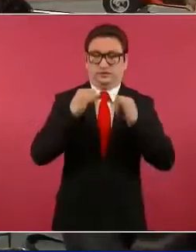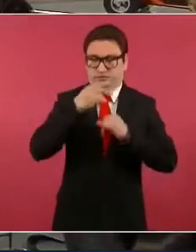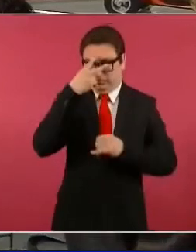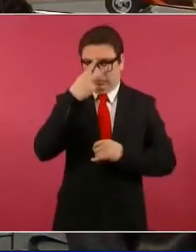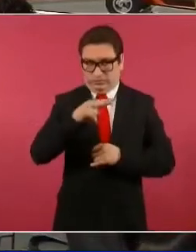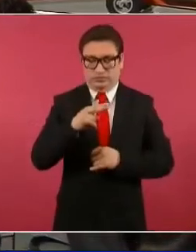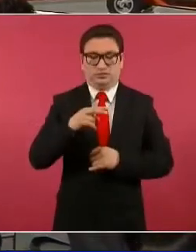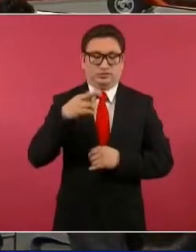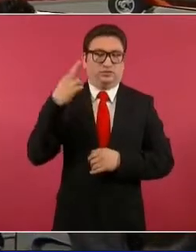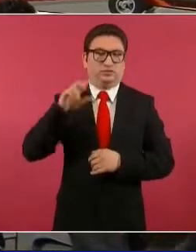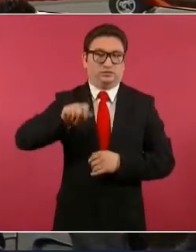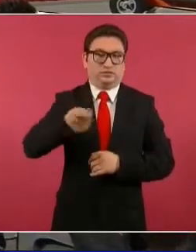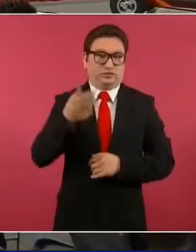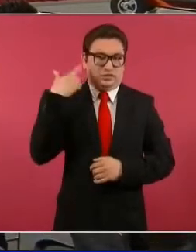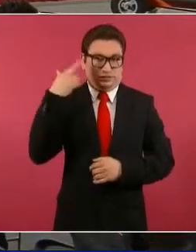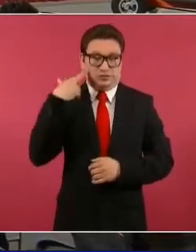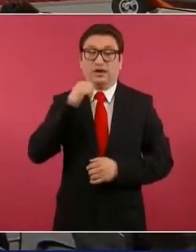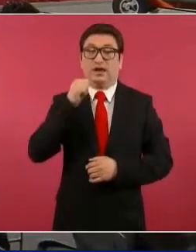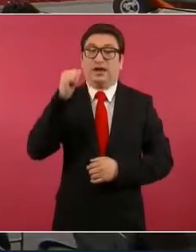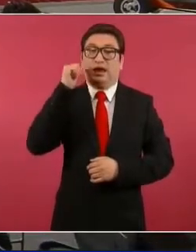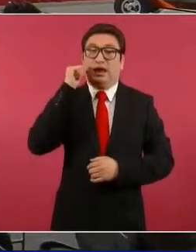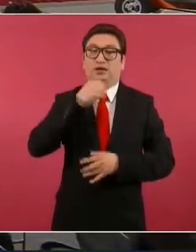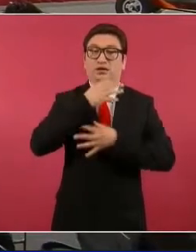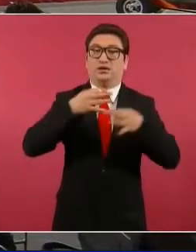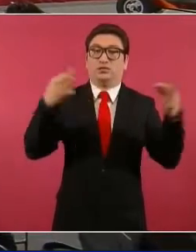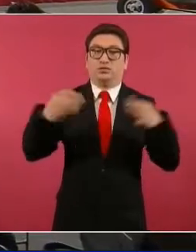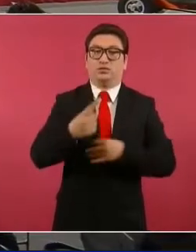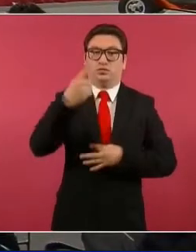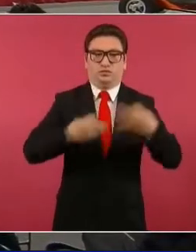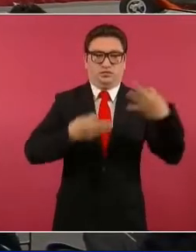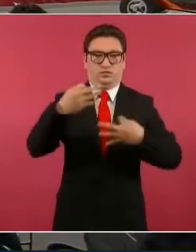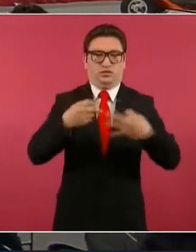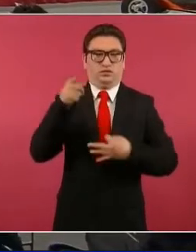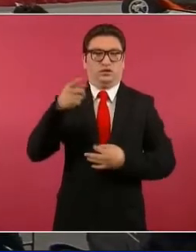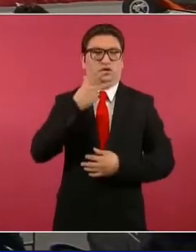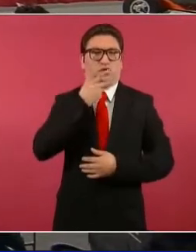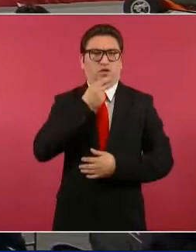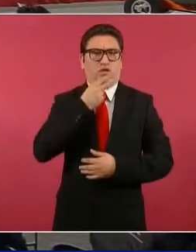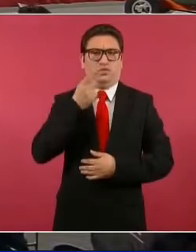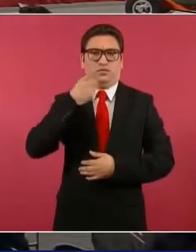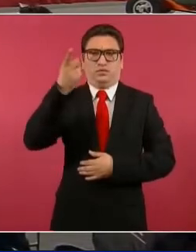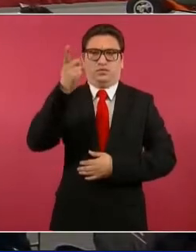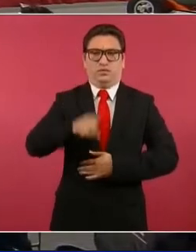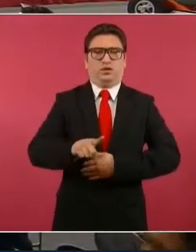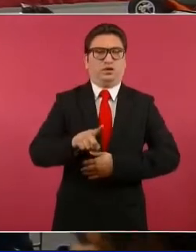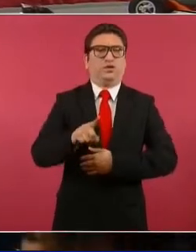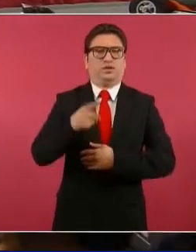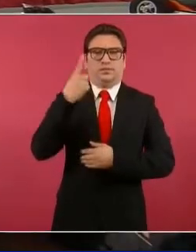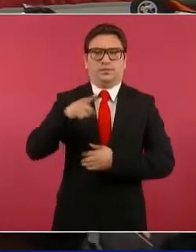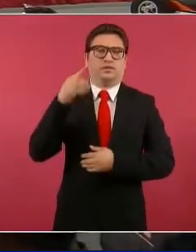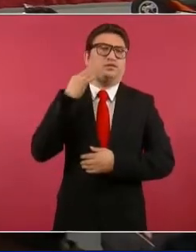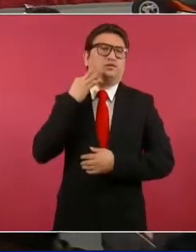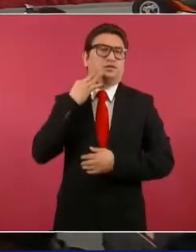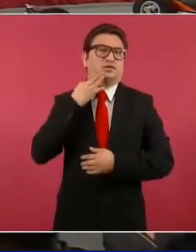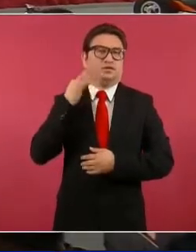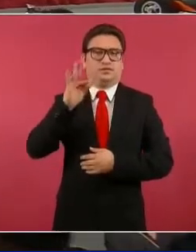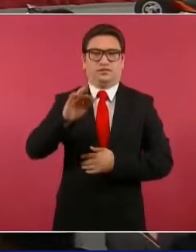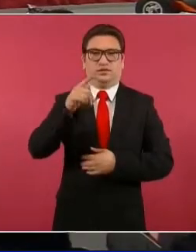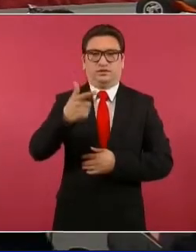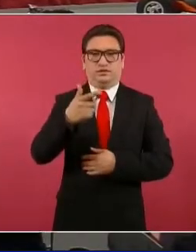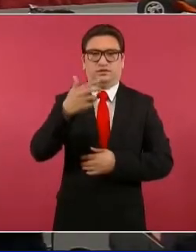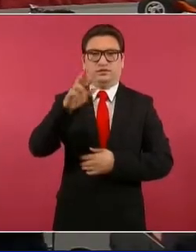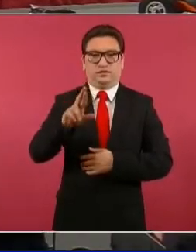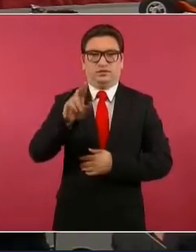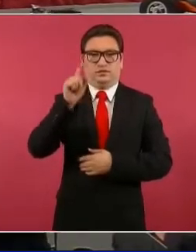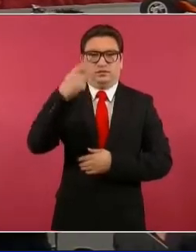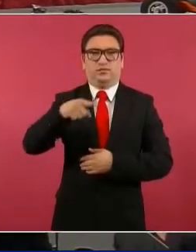Preguntarle, ayer se dio a conocer que un juez dio una, ordenó a la Fiscalía General de la República un